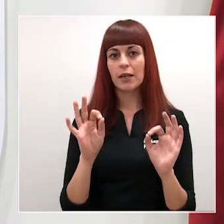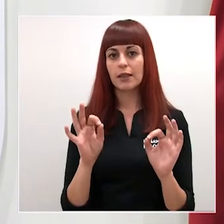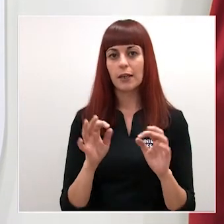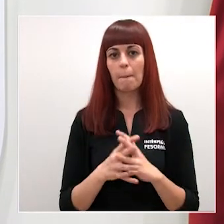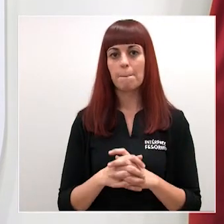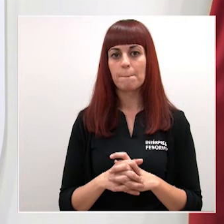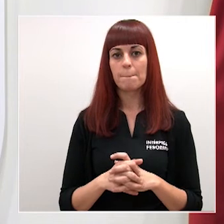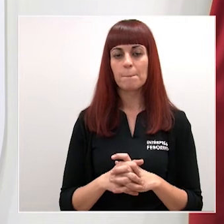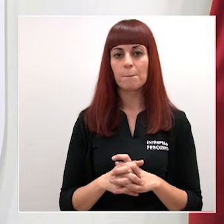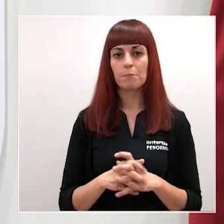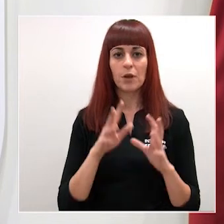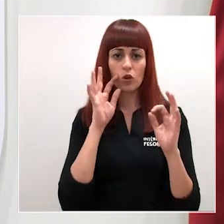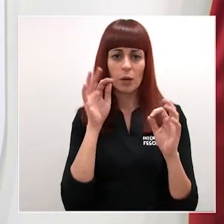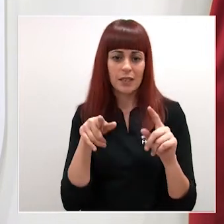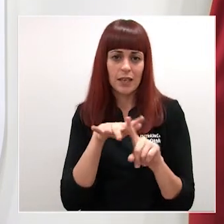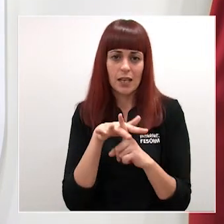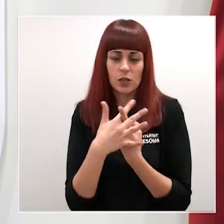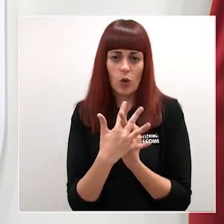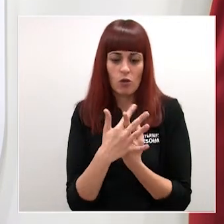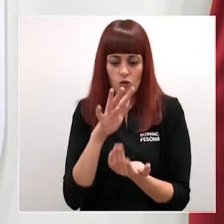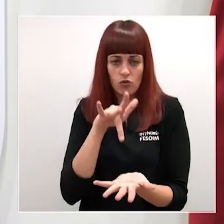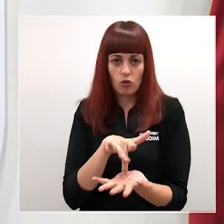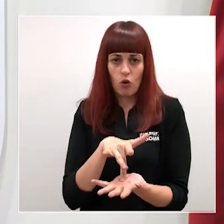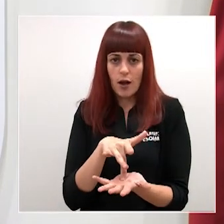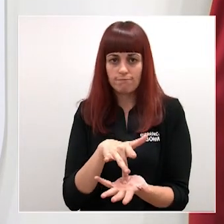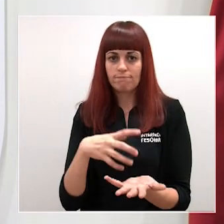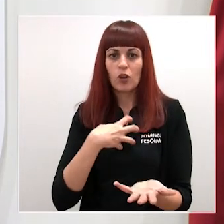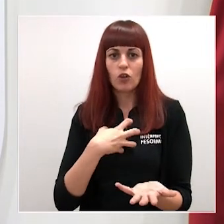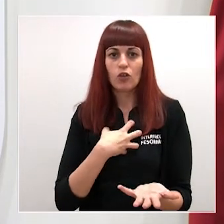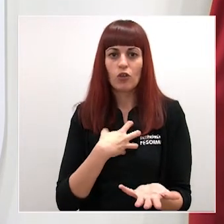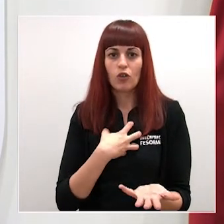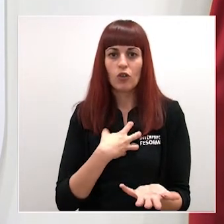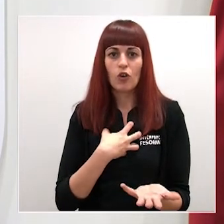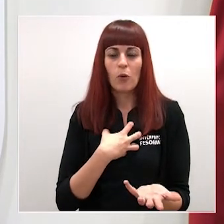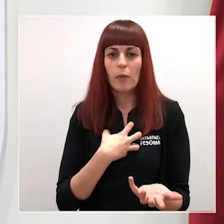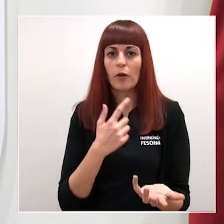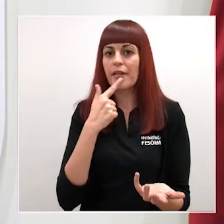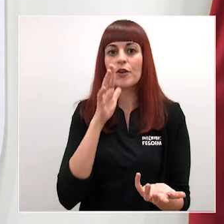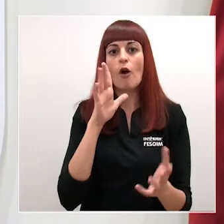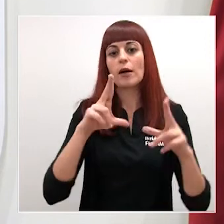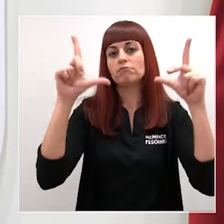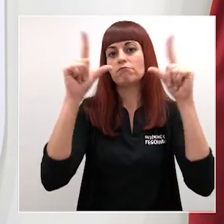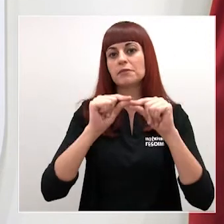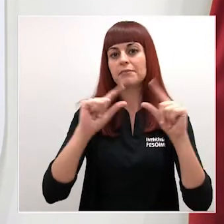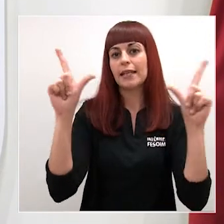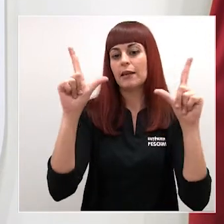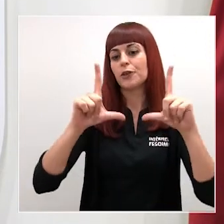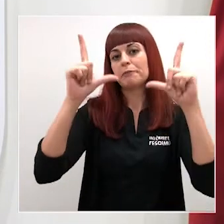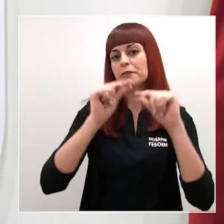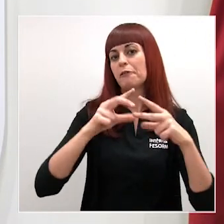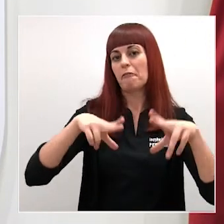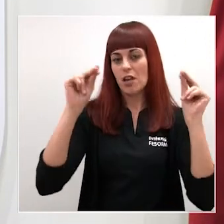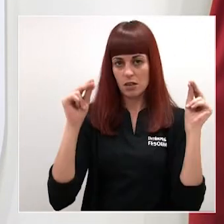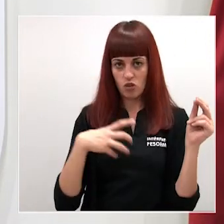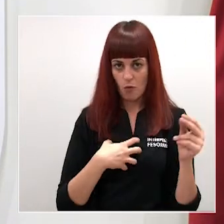en esta circunstancia en la que nos encontramos no se puede dejar de emitir la televisión y